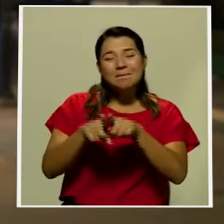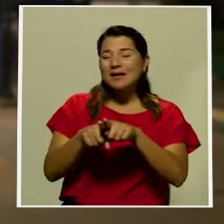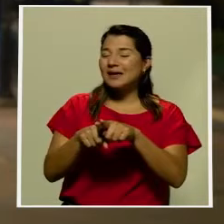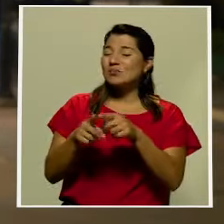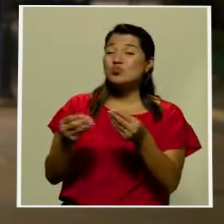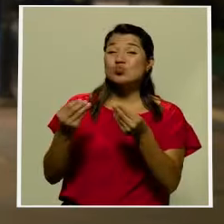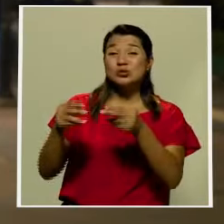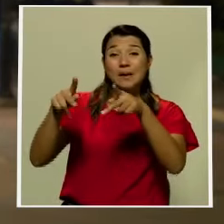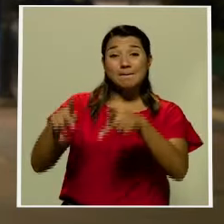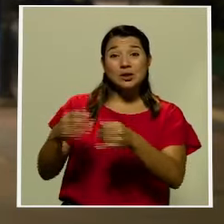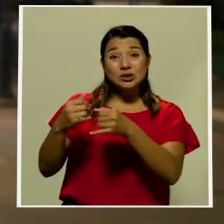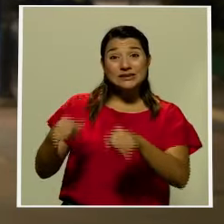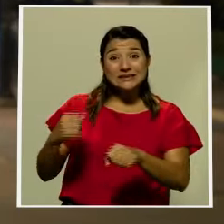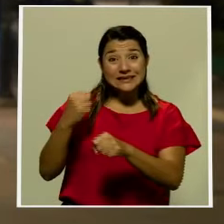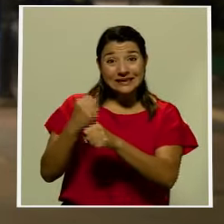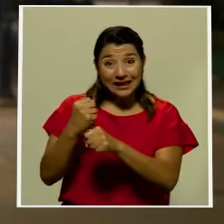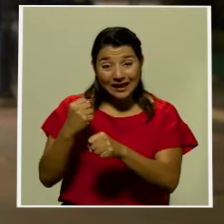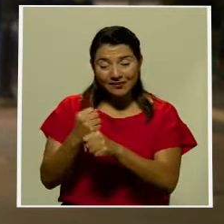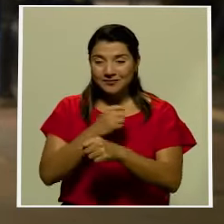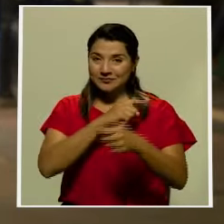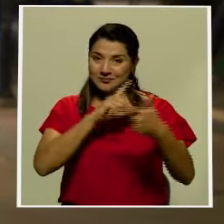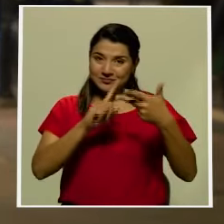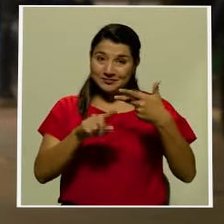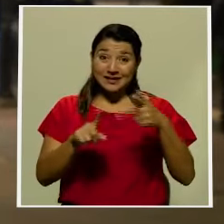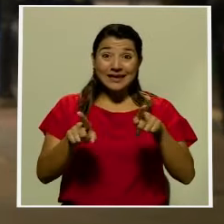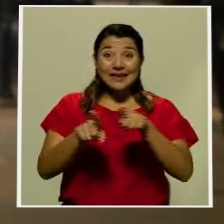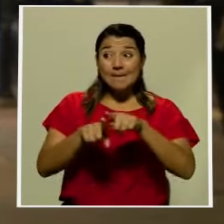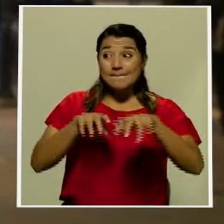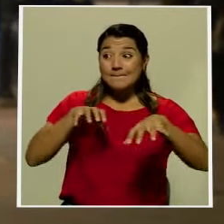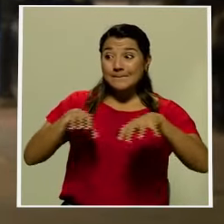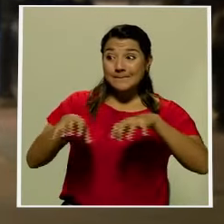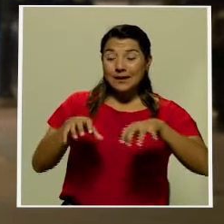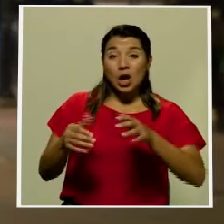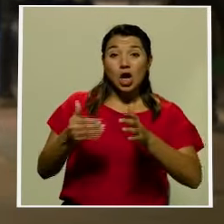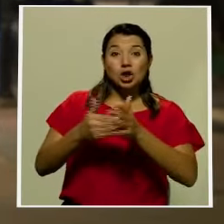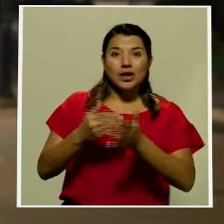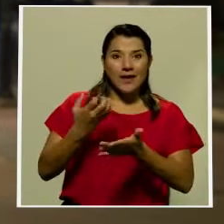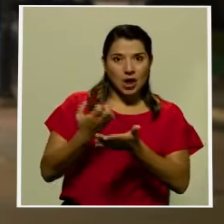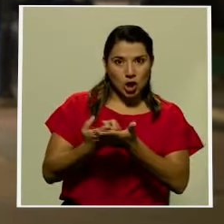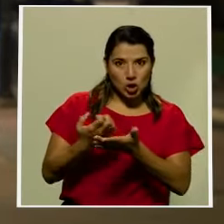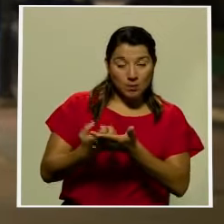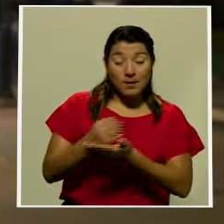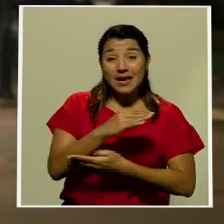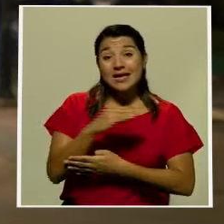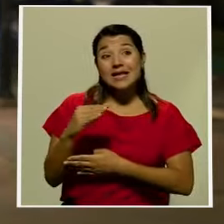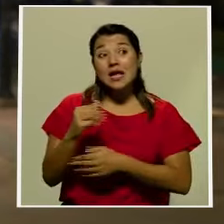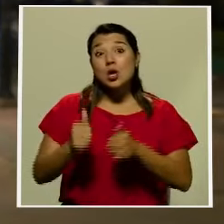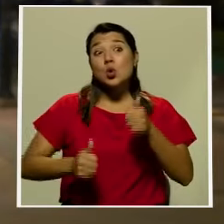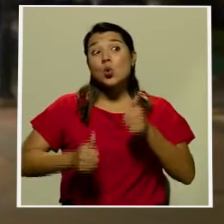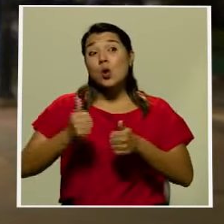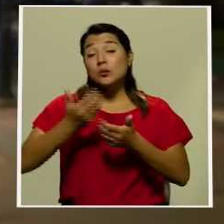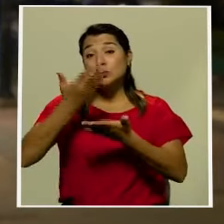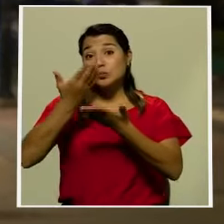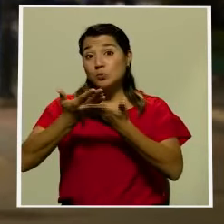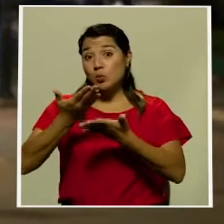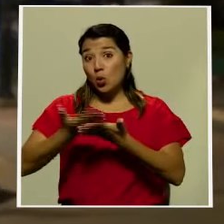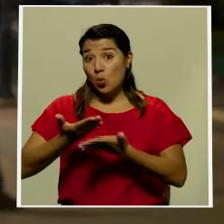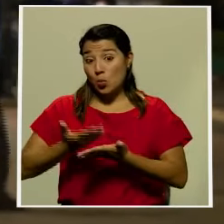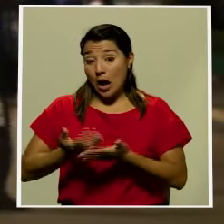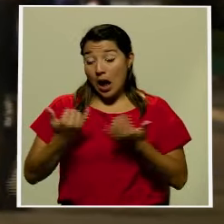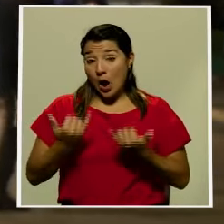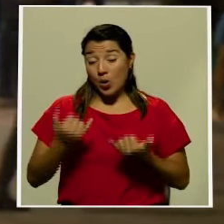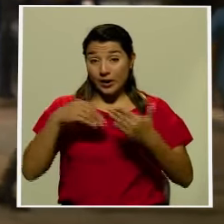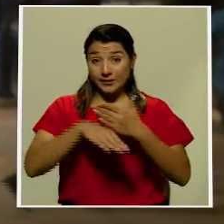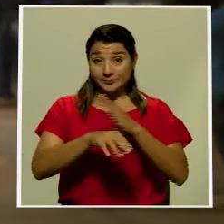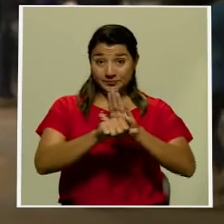y también lo que es el tema de la reactivación económica y las propuestas que muchas que pueden estar circulando en la asamblea